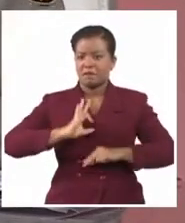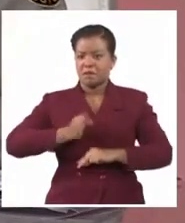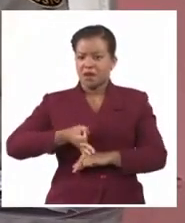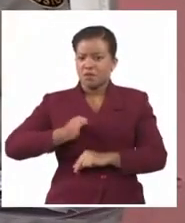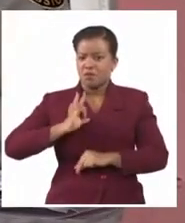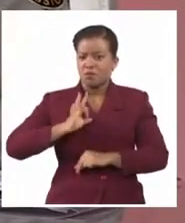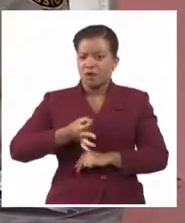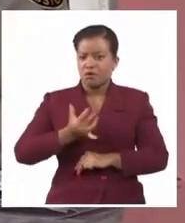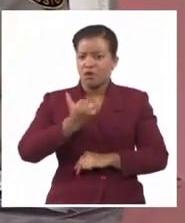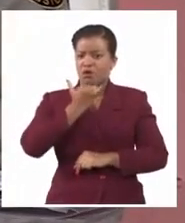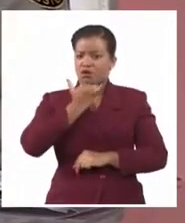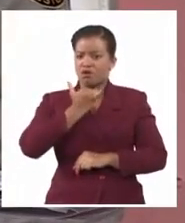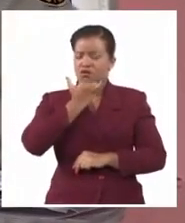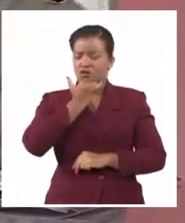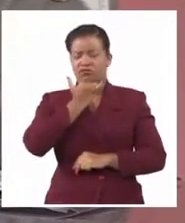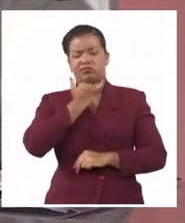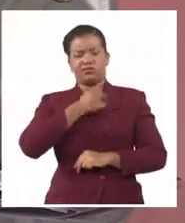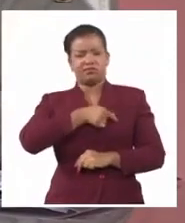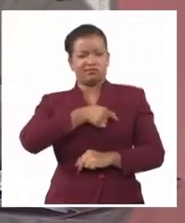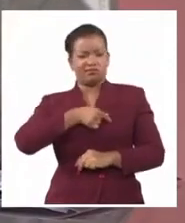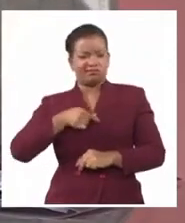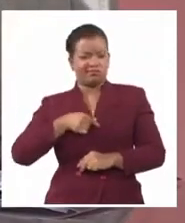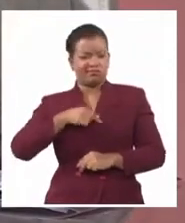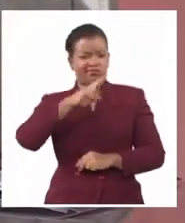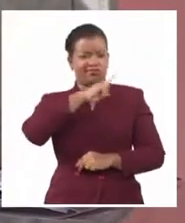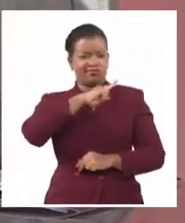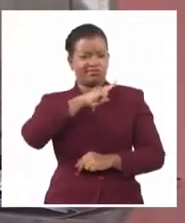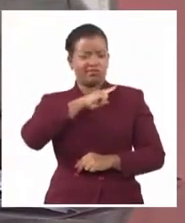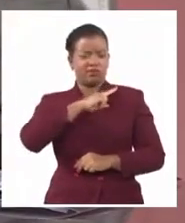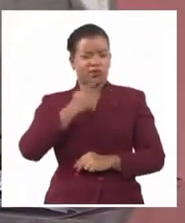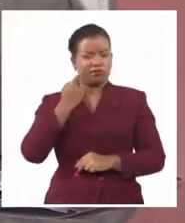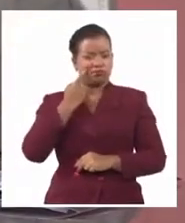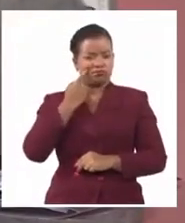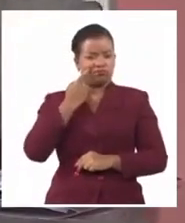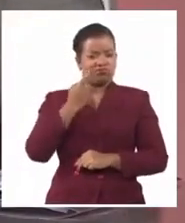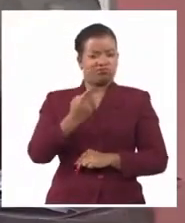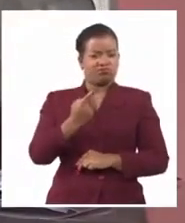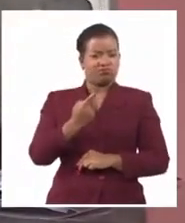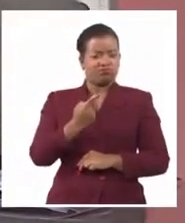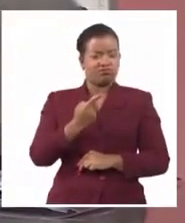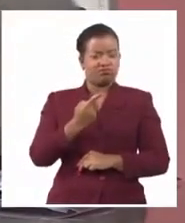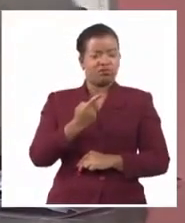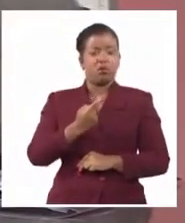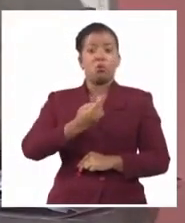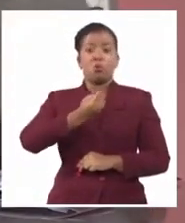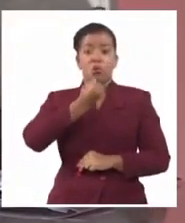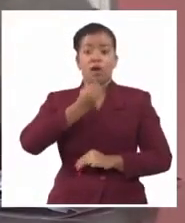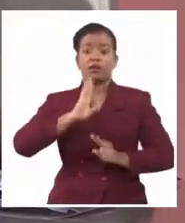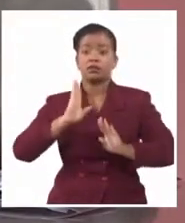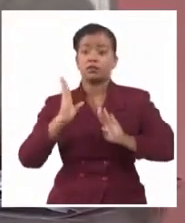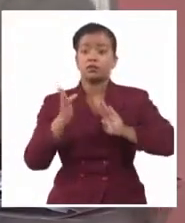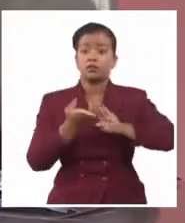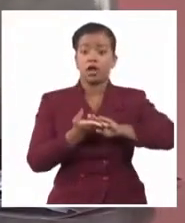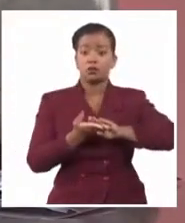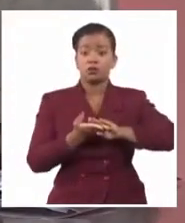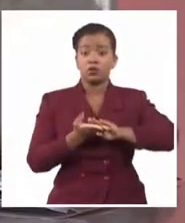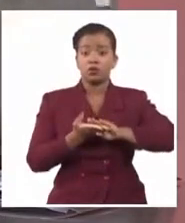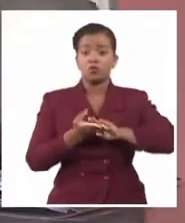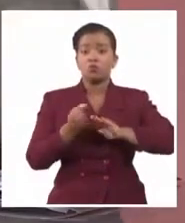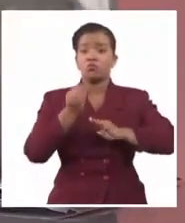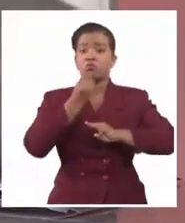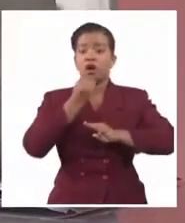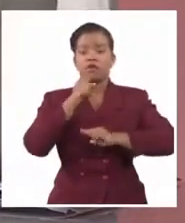la aduana, la definición, lo que le puede incluso sancionar y limitar sus